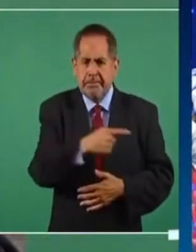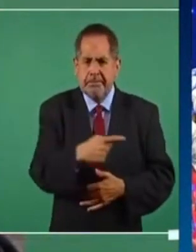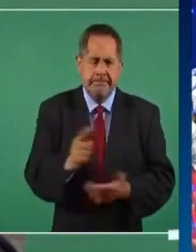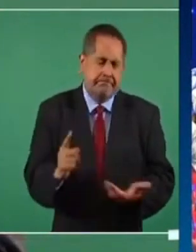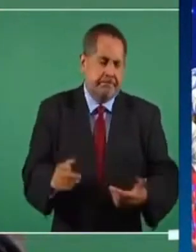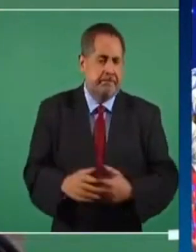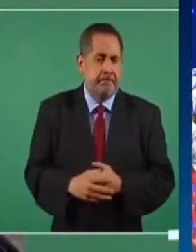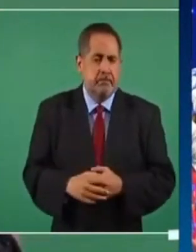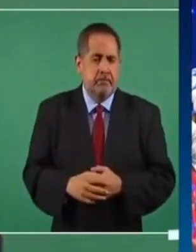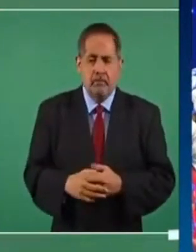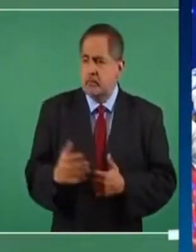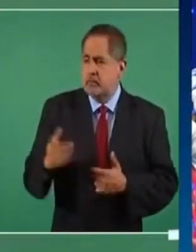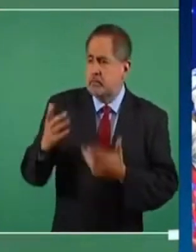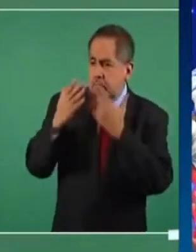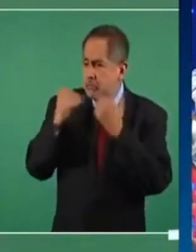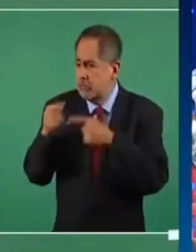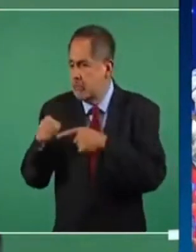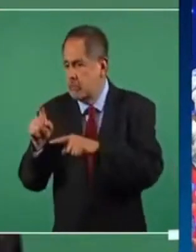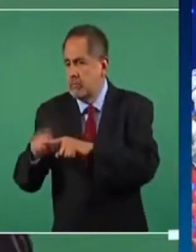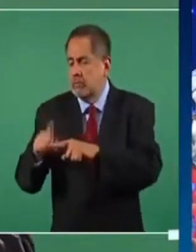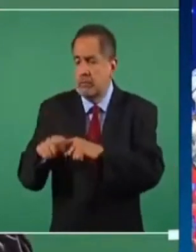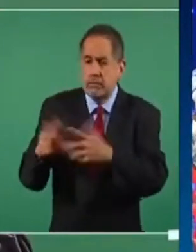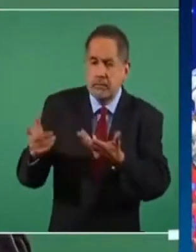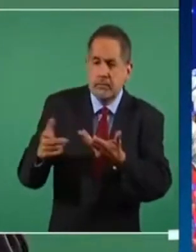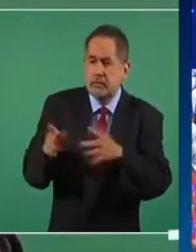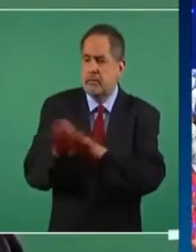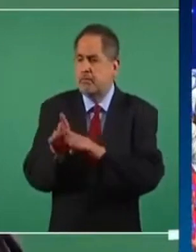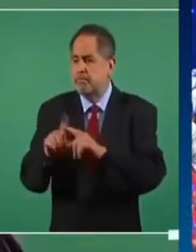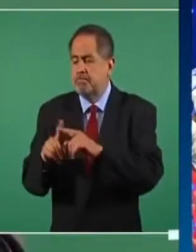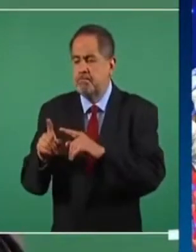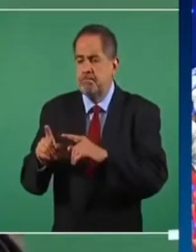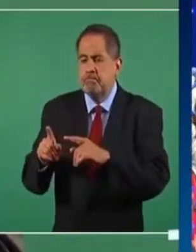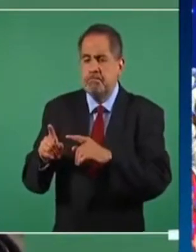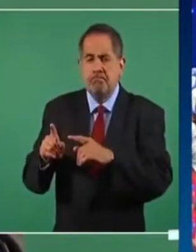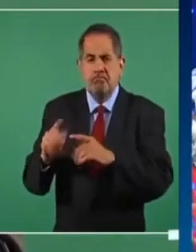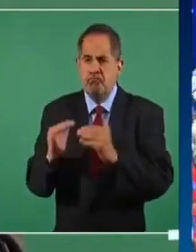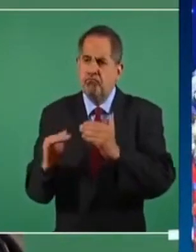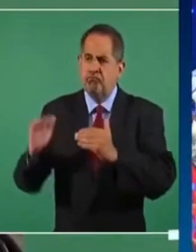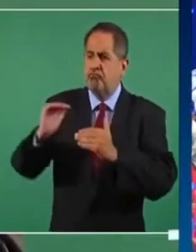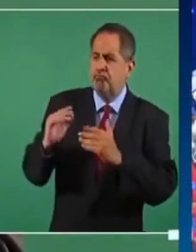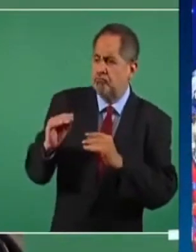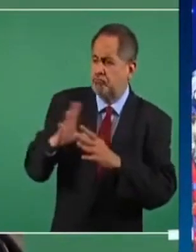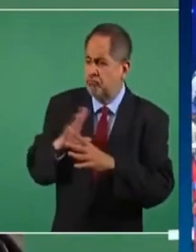para los que no tienen agarraderas no tienen influencia